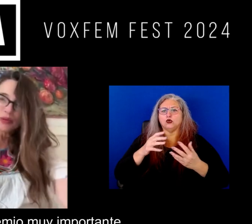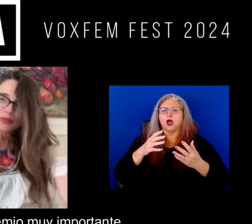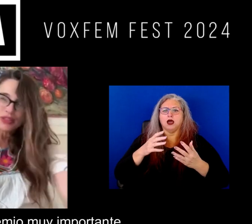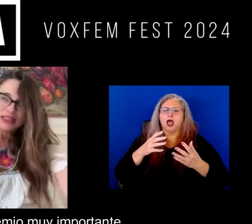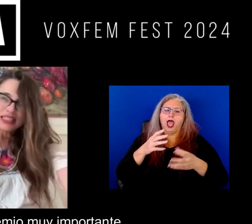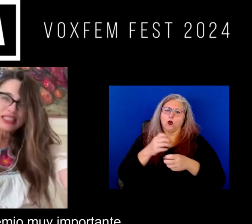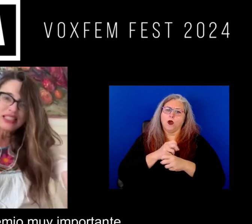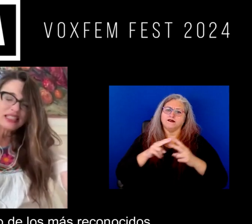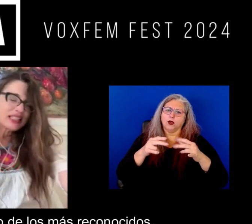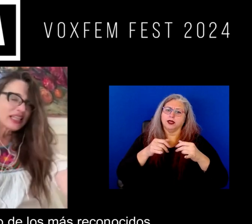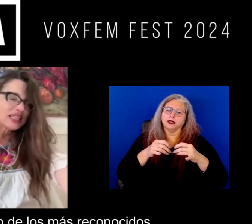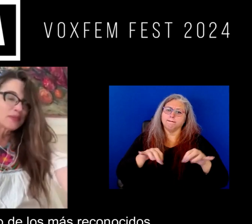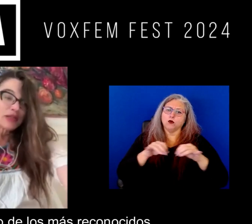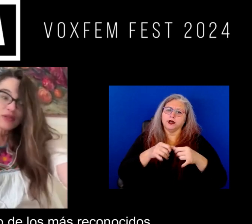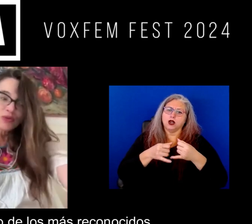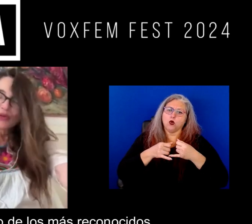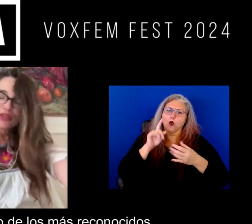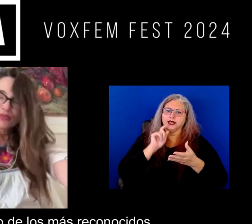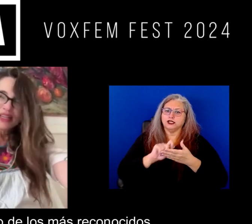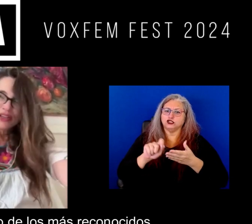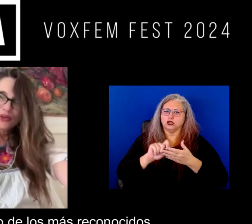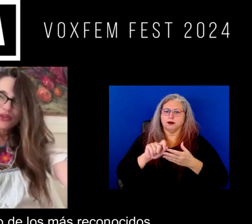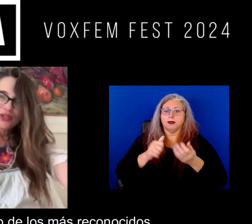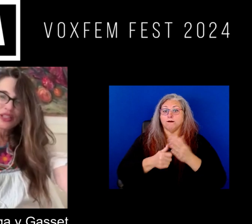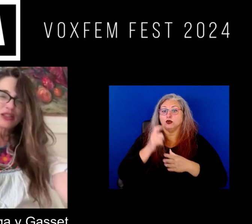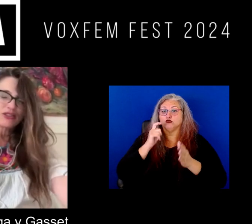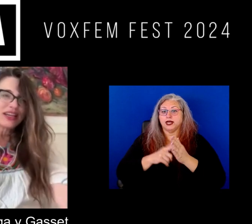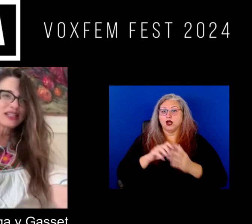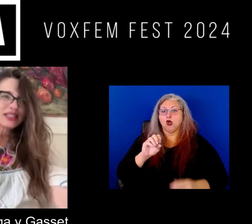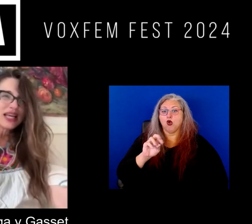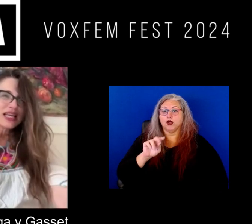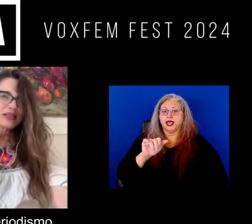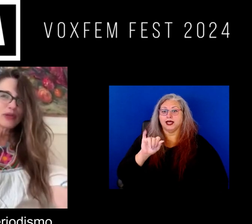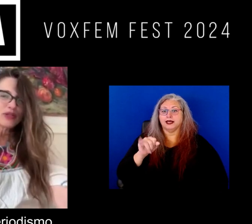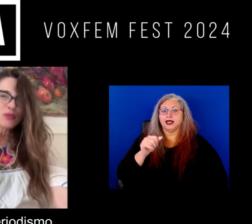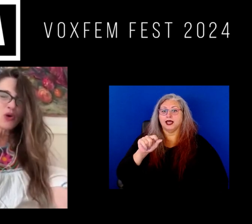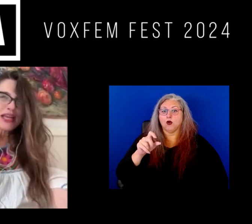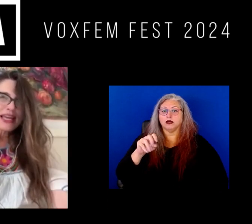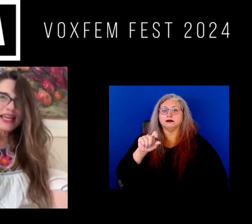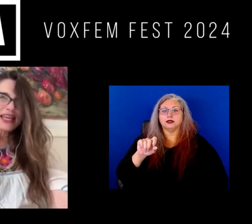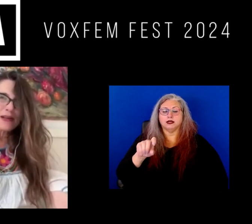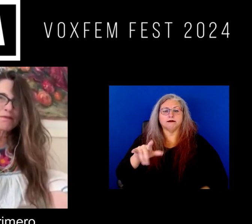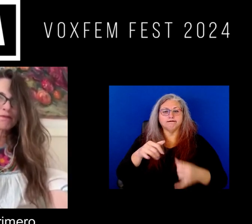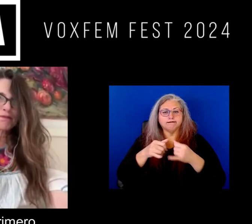un premio muy importante de periodismo uno de los más reconocidos el Ortega y Gasset de periodismo